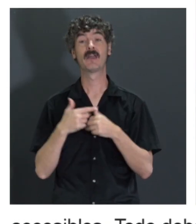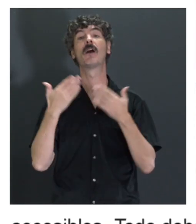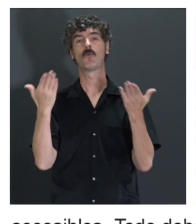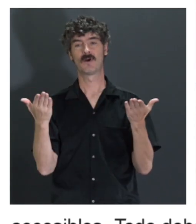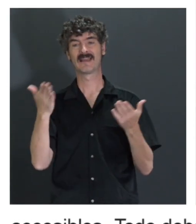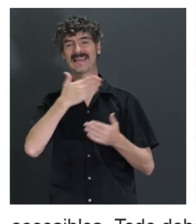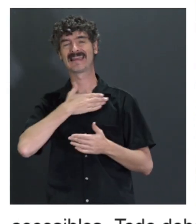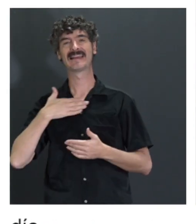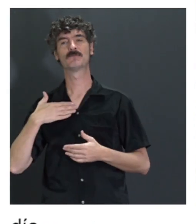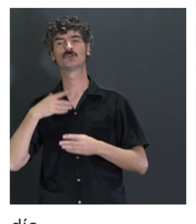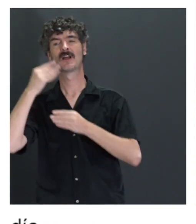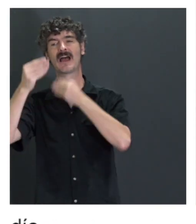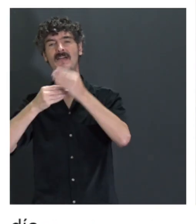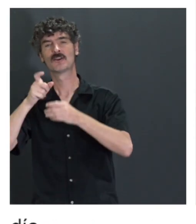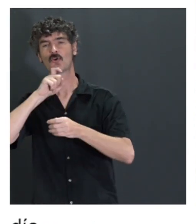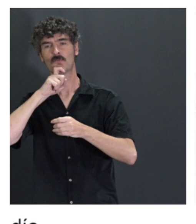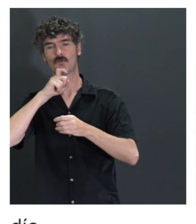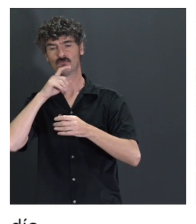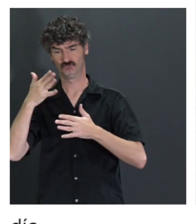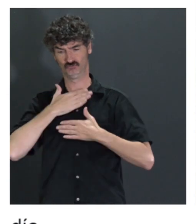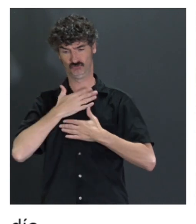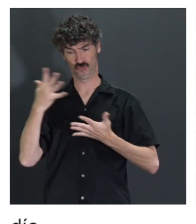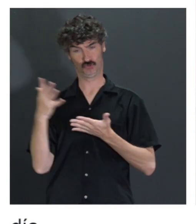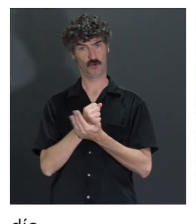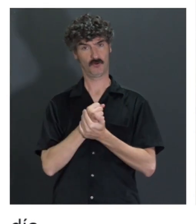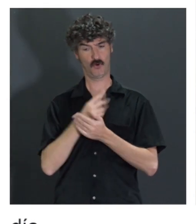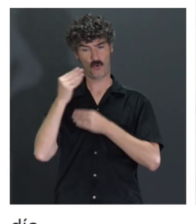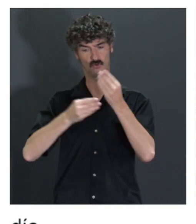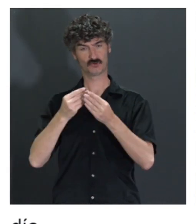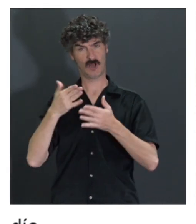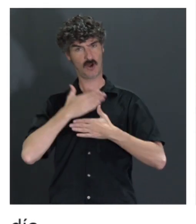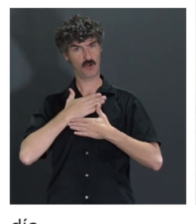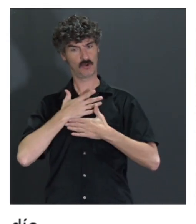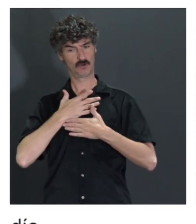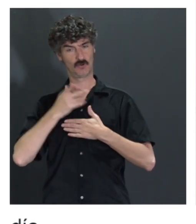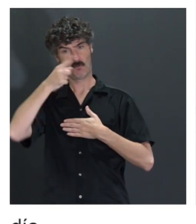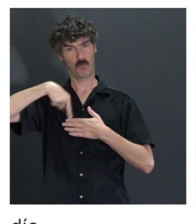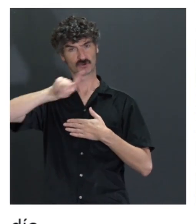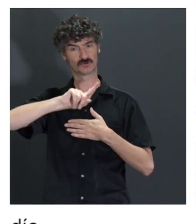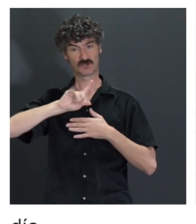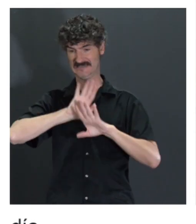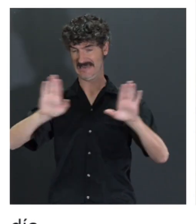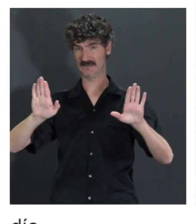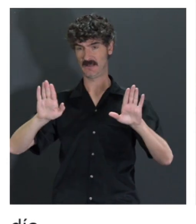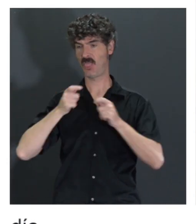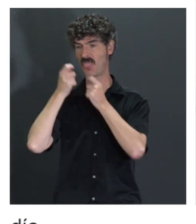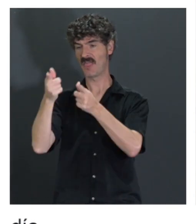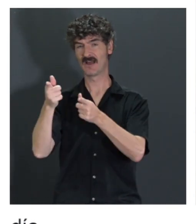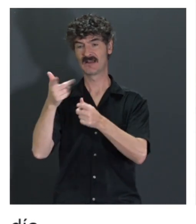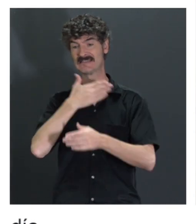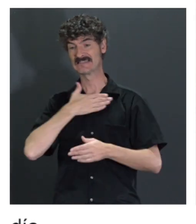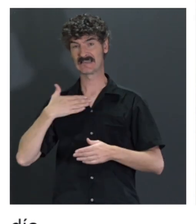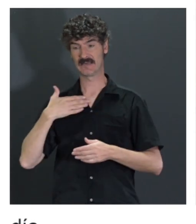lo queremos, ¿qué vais a hacer? ¿Lo vais a monopolizar? ¿Y lo vais a utilizar vosotros? ¿Y es como, ahí os quedáis, si lo queréis,